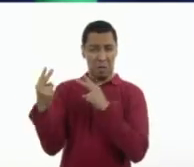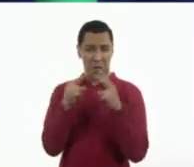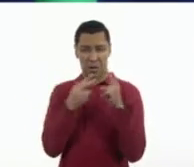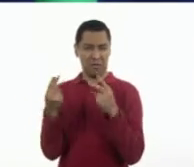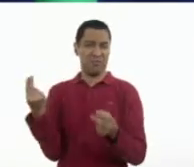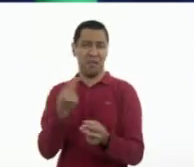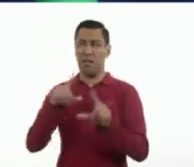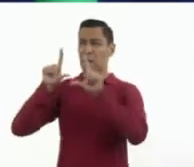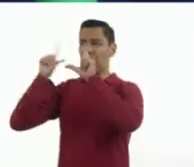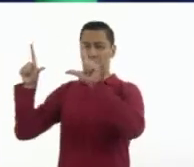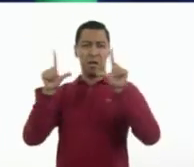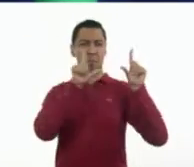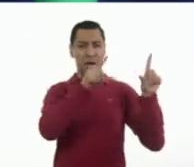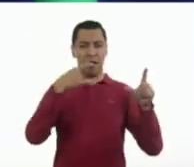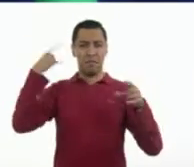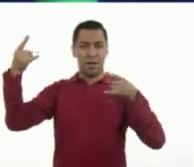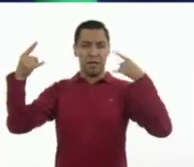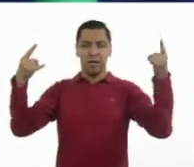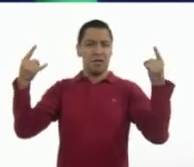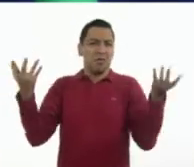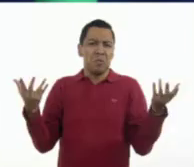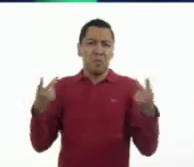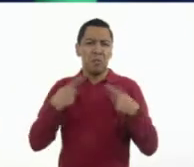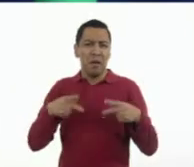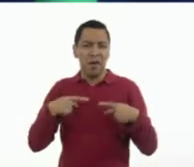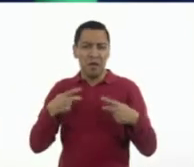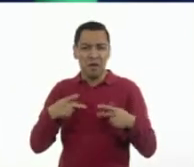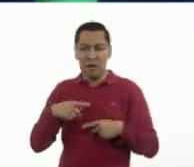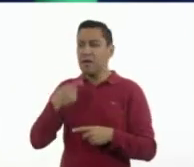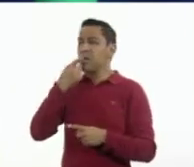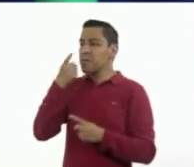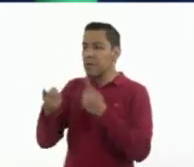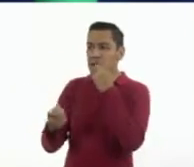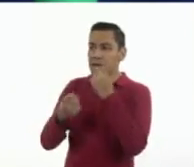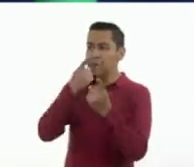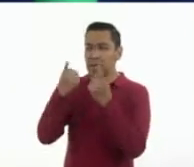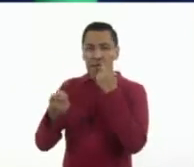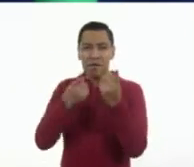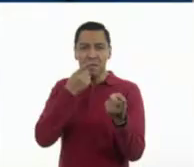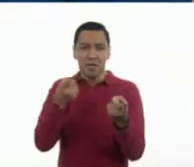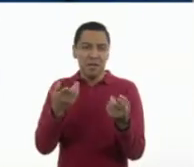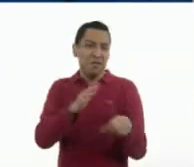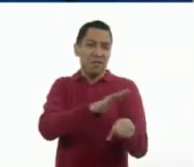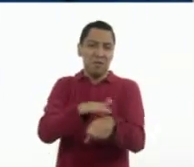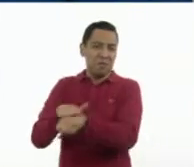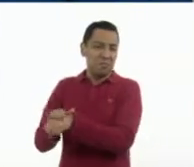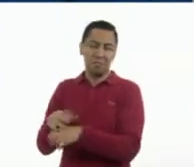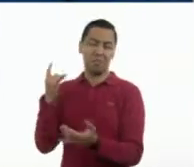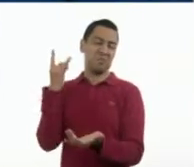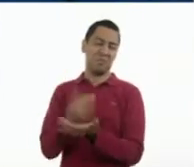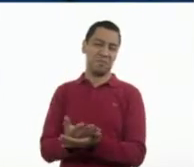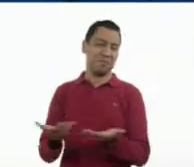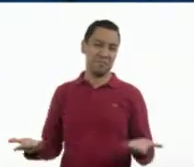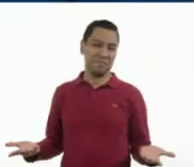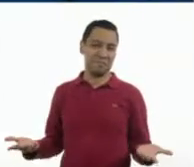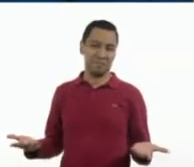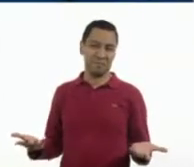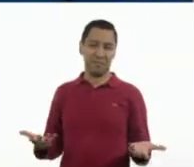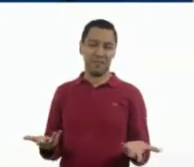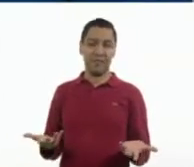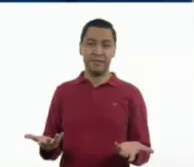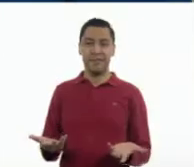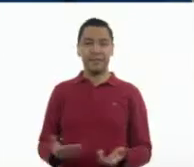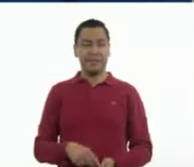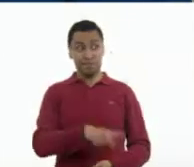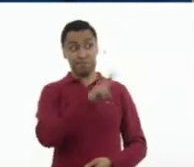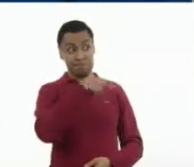Y bueno, en este caso fue un servicio de turismo lo que nosotros nos recomendaron. Qué interesante, Juan. Existen muchos tipos de